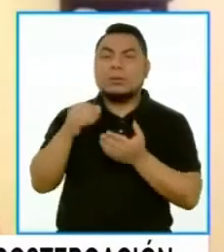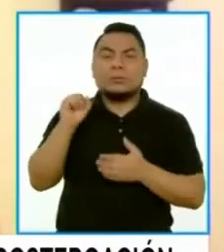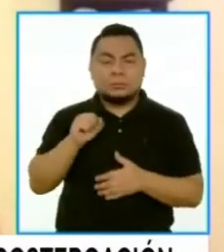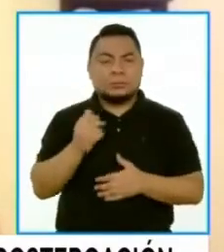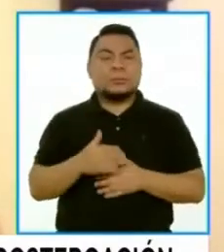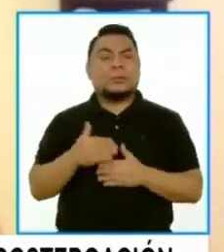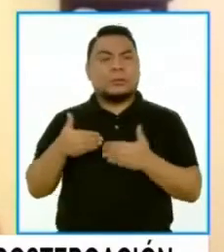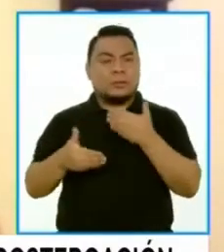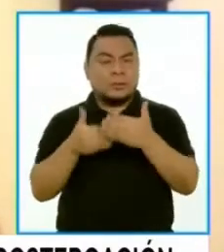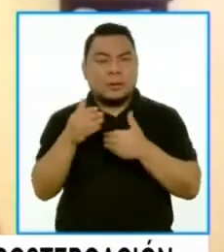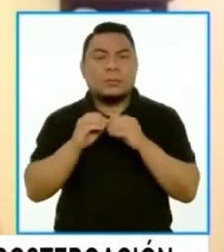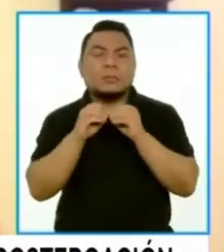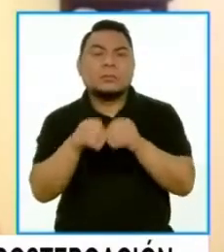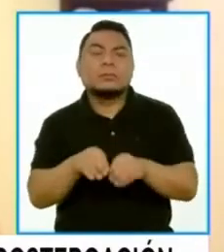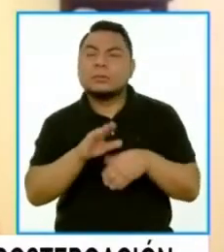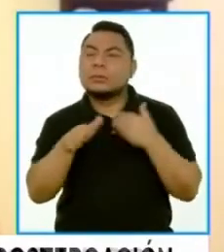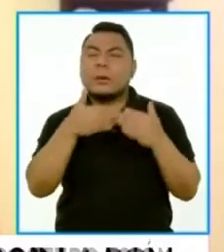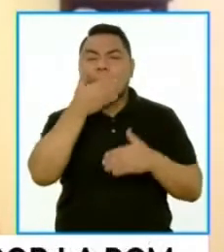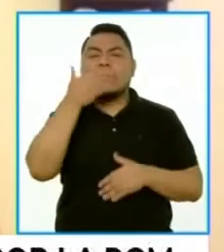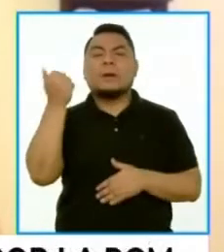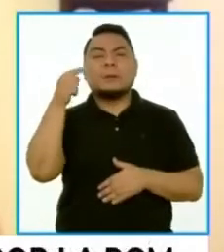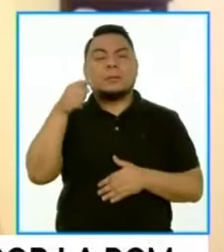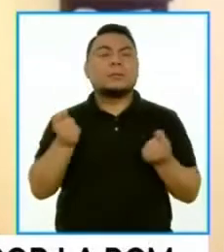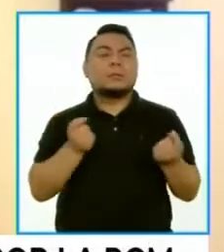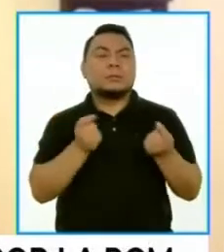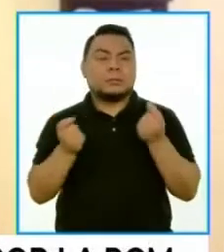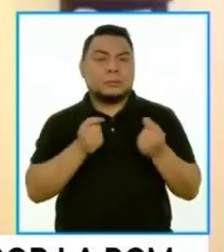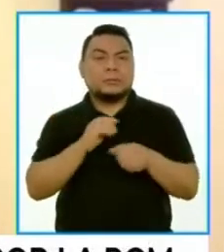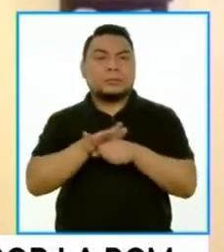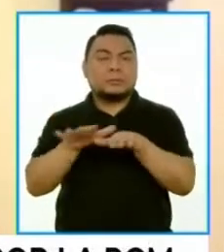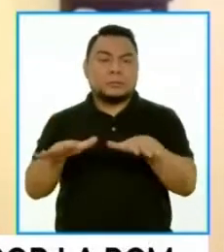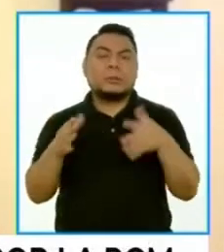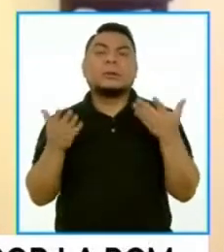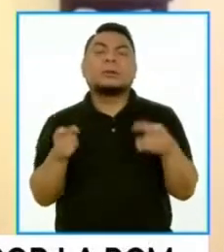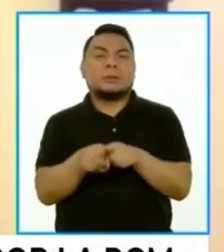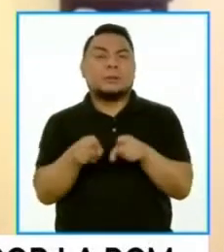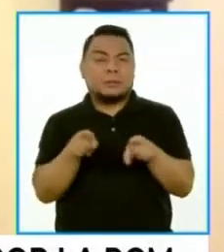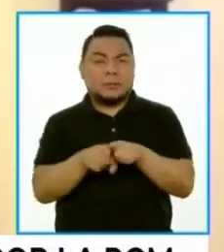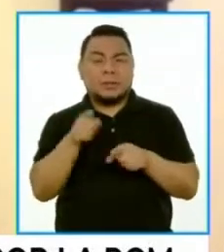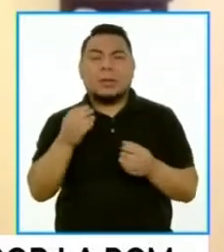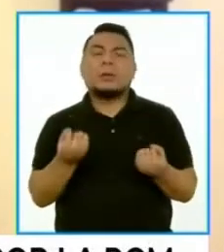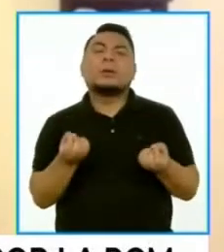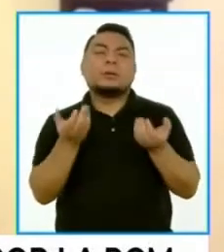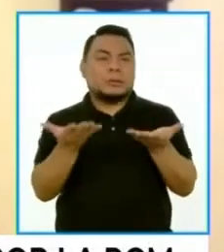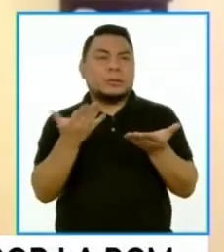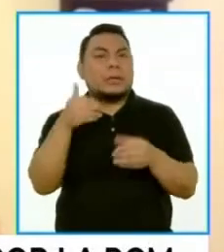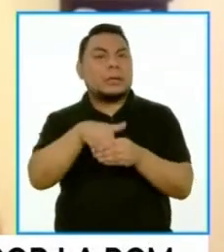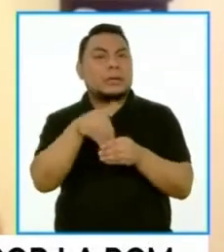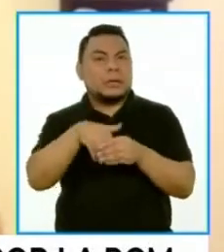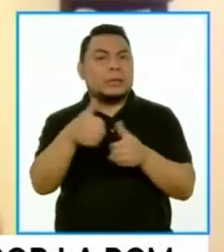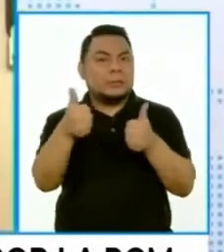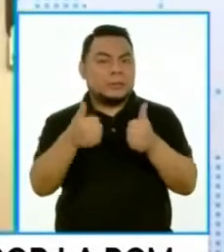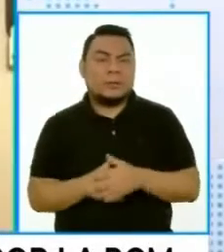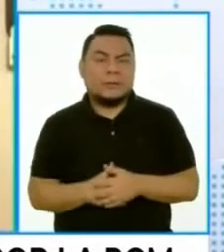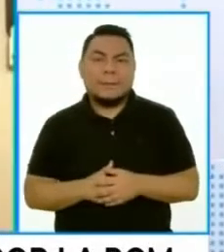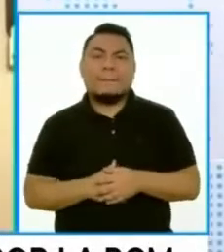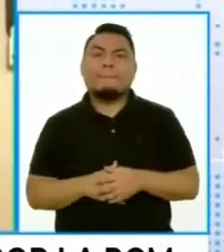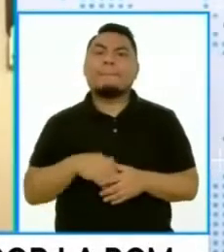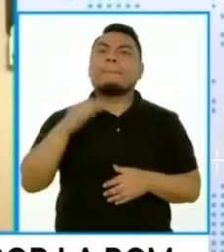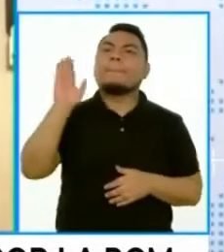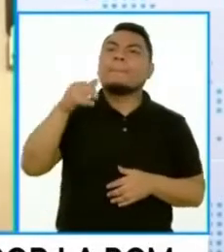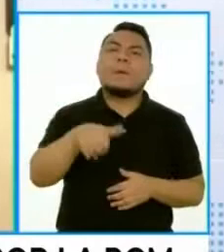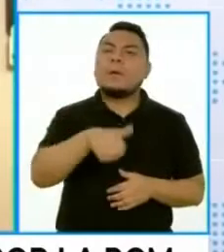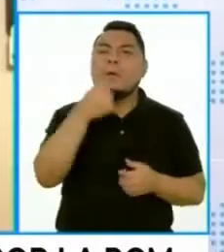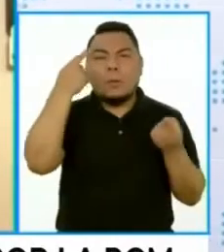de cara a implementar lo mejor para el manejo de la pandemia por tanto también para asegurar elecciones ¿Qué otros acuerdos han